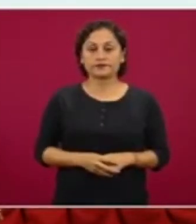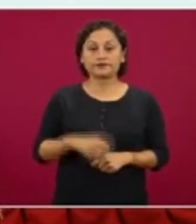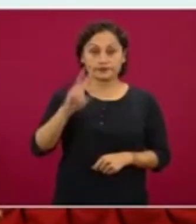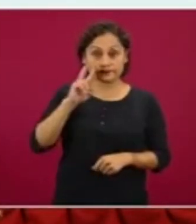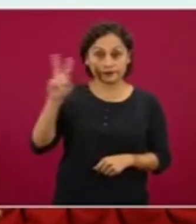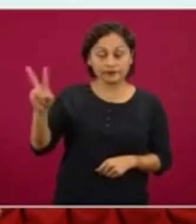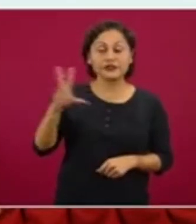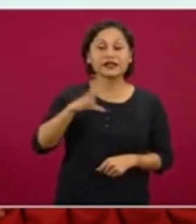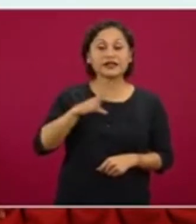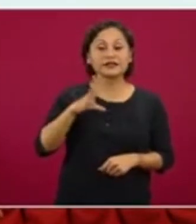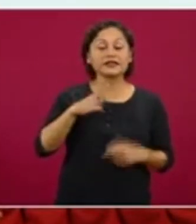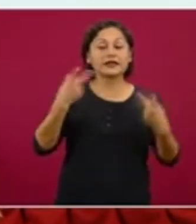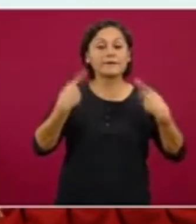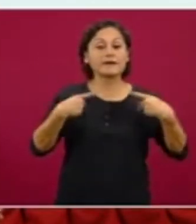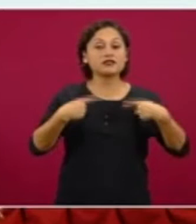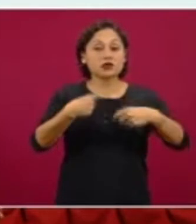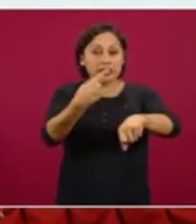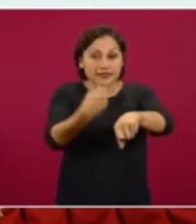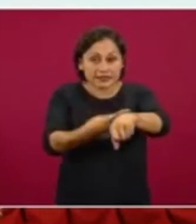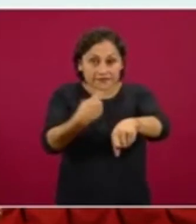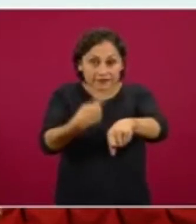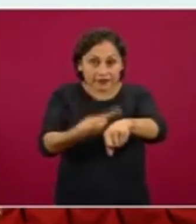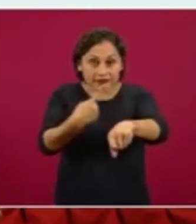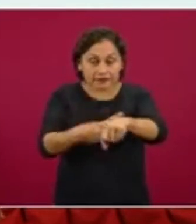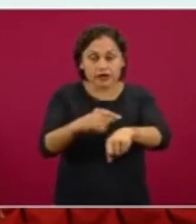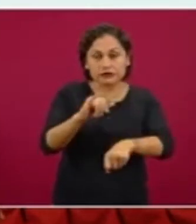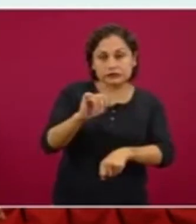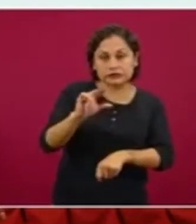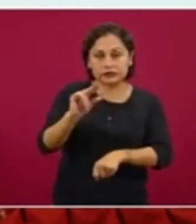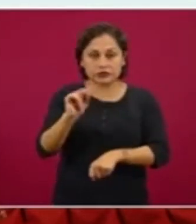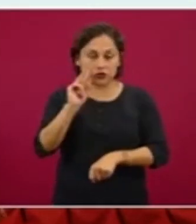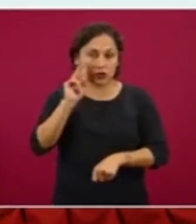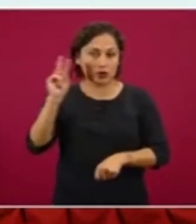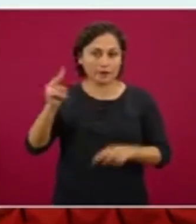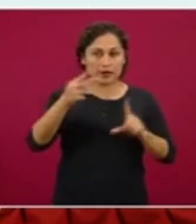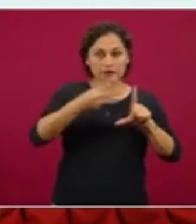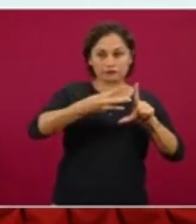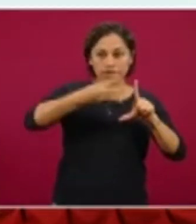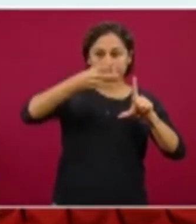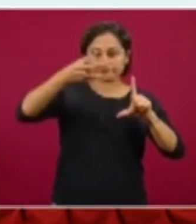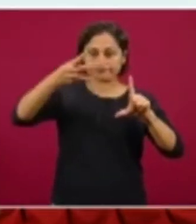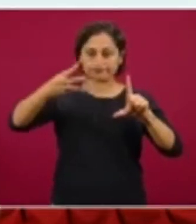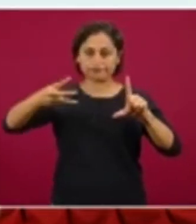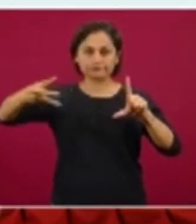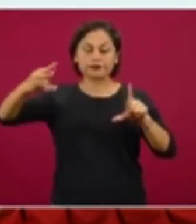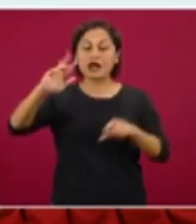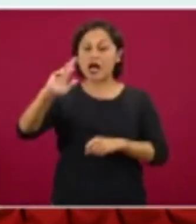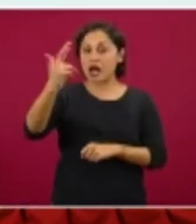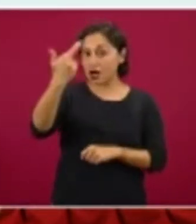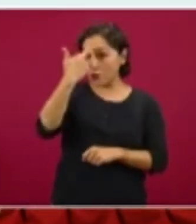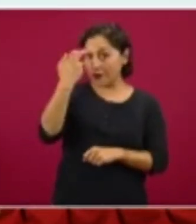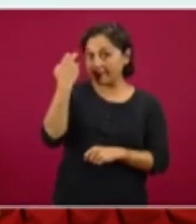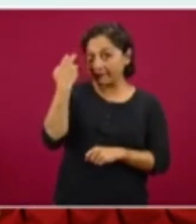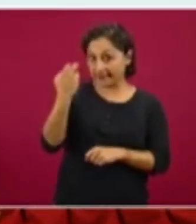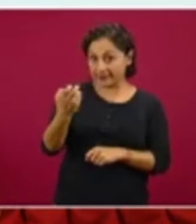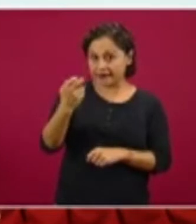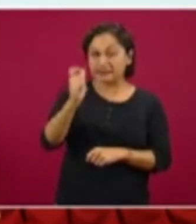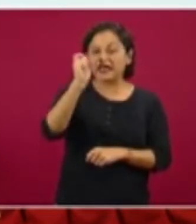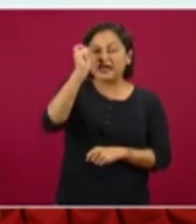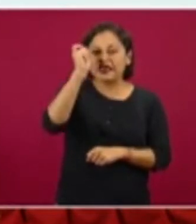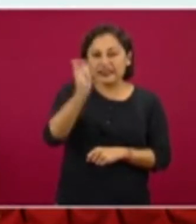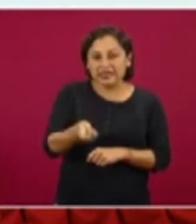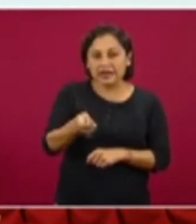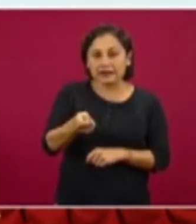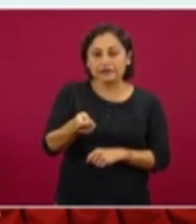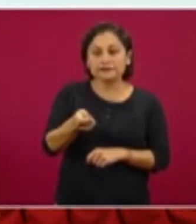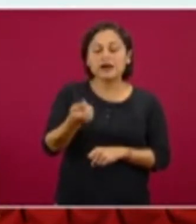estimados de COVID-19 y vemos el mismo patrón. Recordar que estas curvas epidémicas que estamos presentando empiezan en